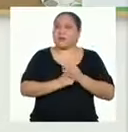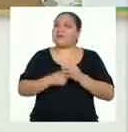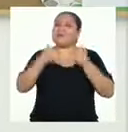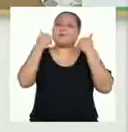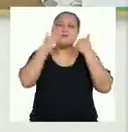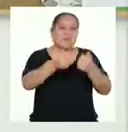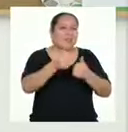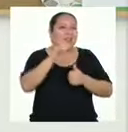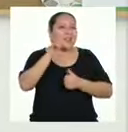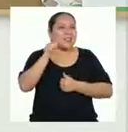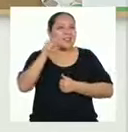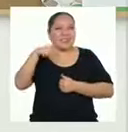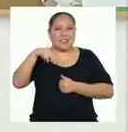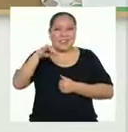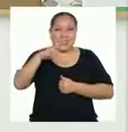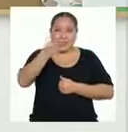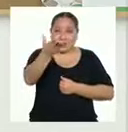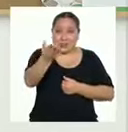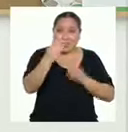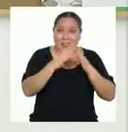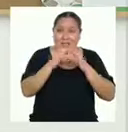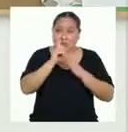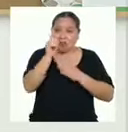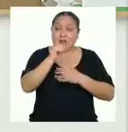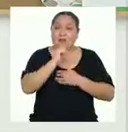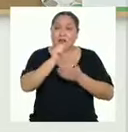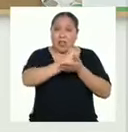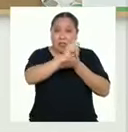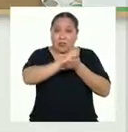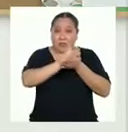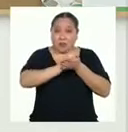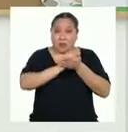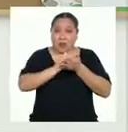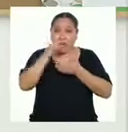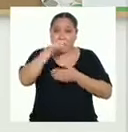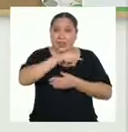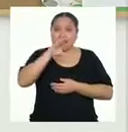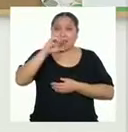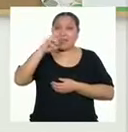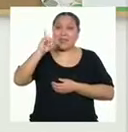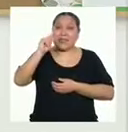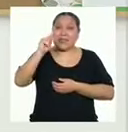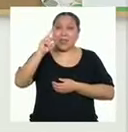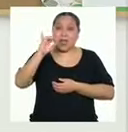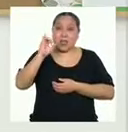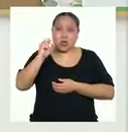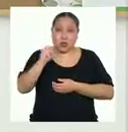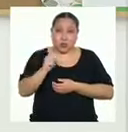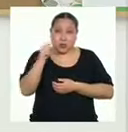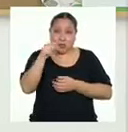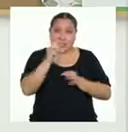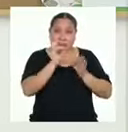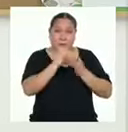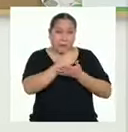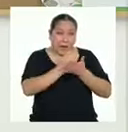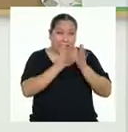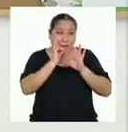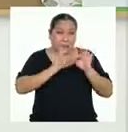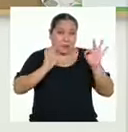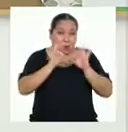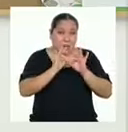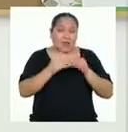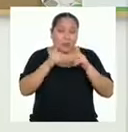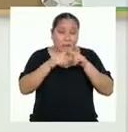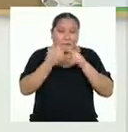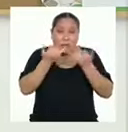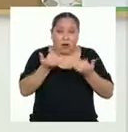Yanira. Ustedes en casa, si aún no toman nota de estos criterios, tal vez sea buena idea empezar ahora. Y si ya lo tienen,